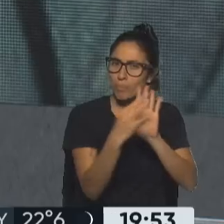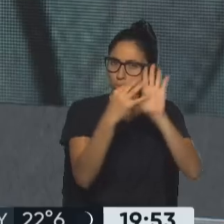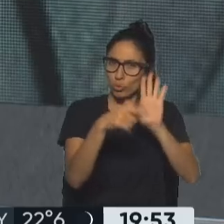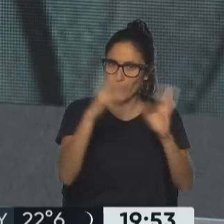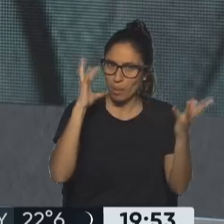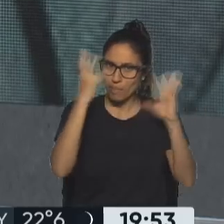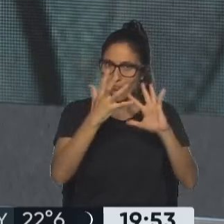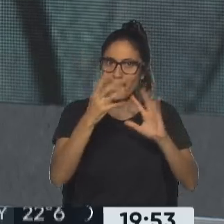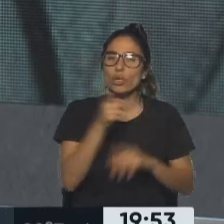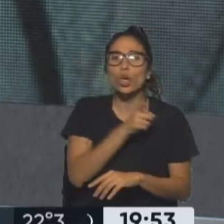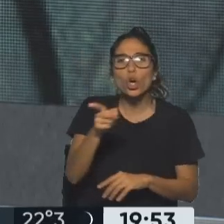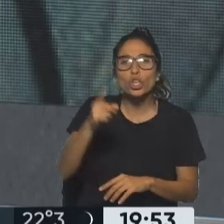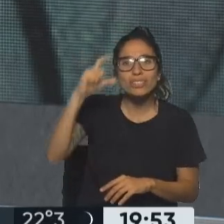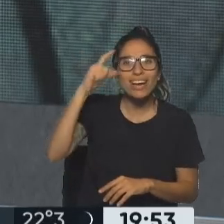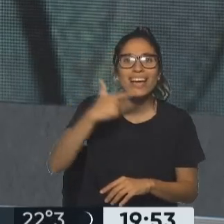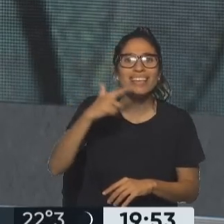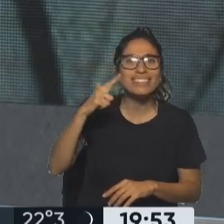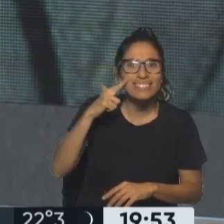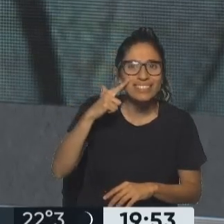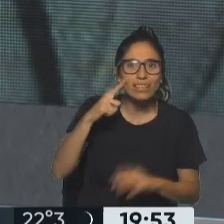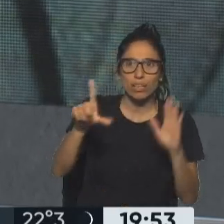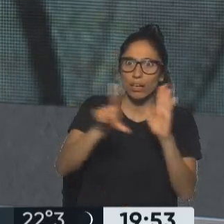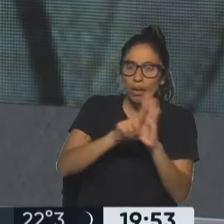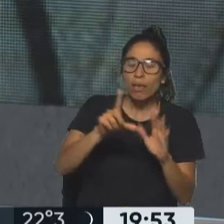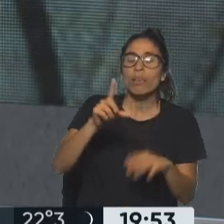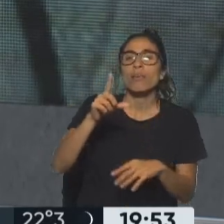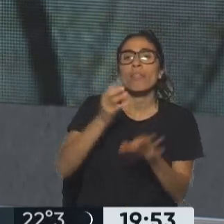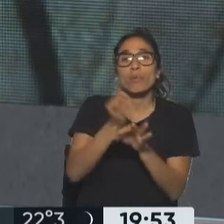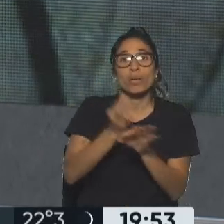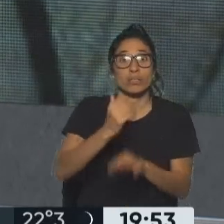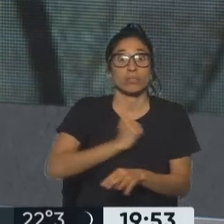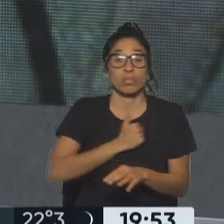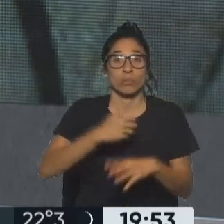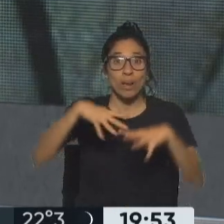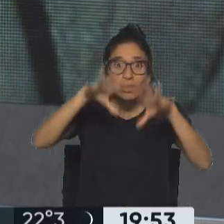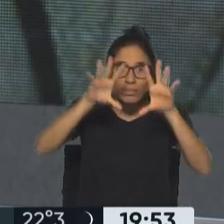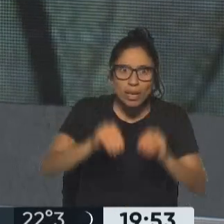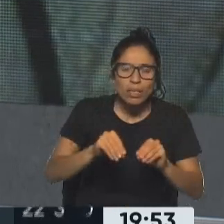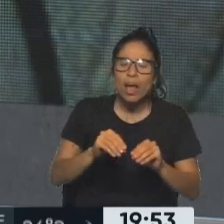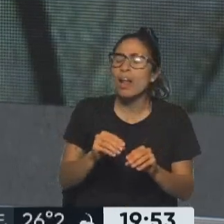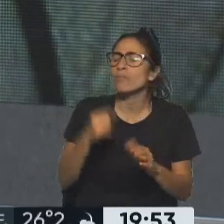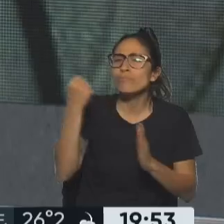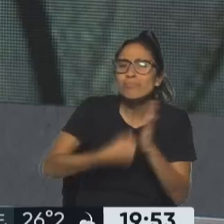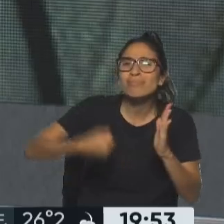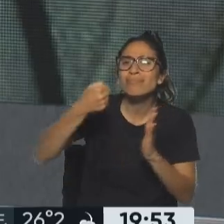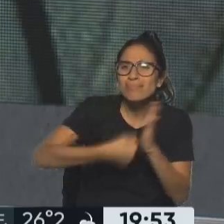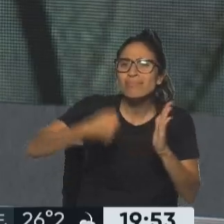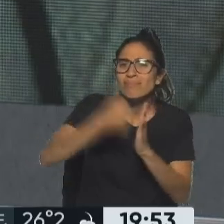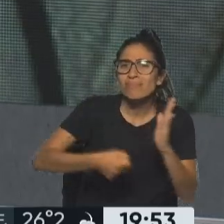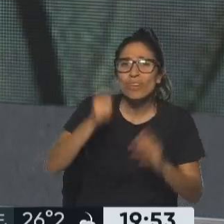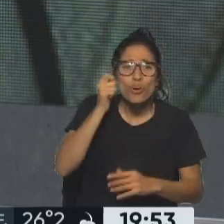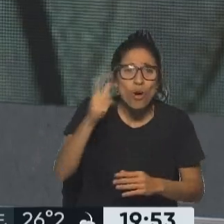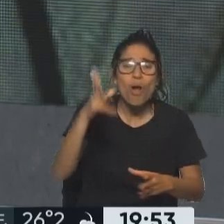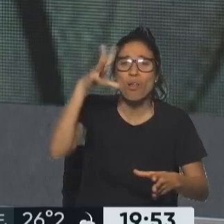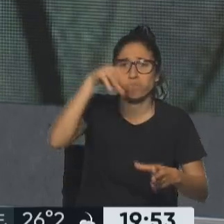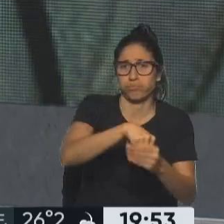que se logró implementar con muchas dificultades, bastante desigualmente en distintos lugares, y que todavía falta